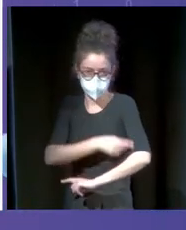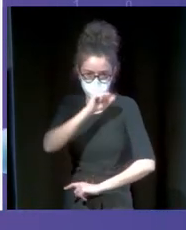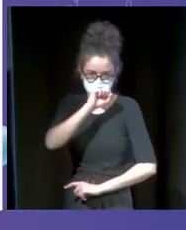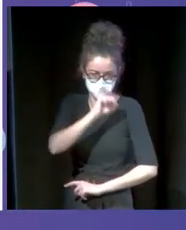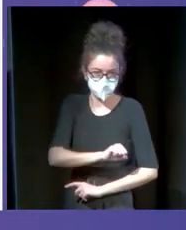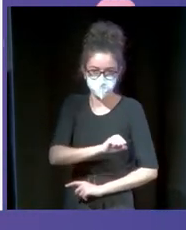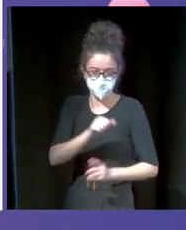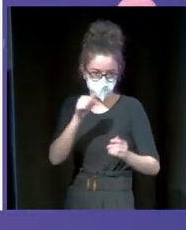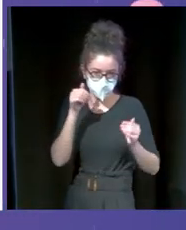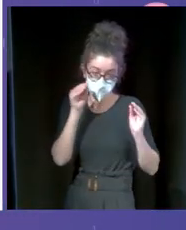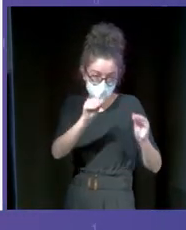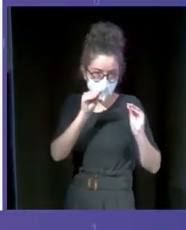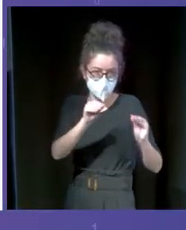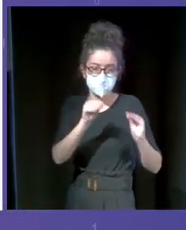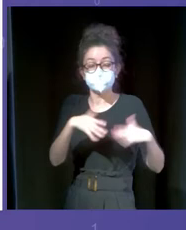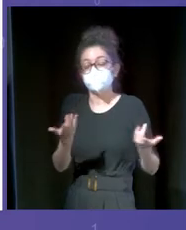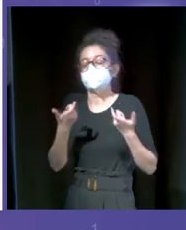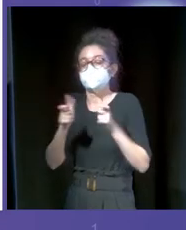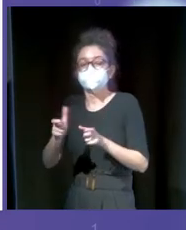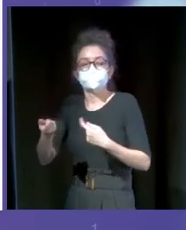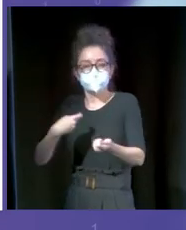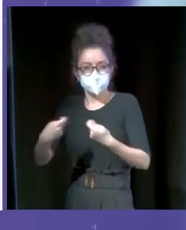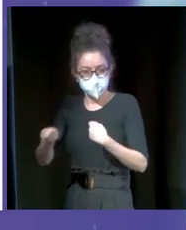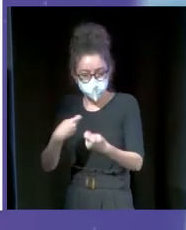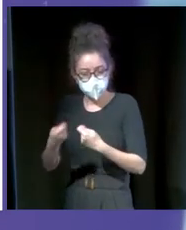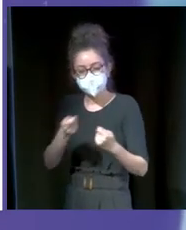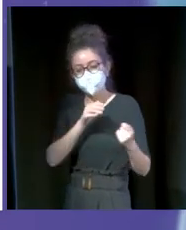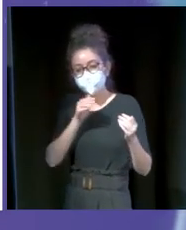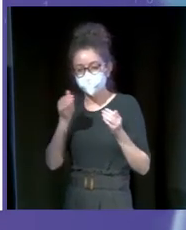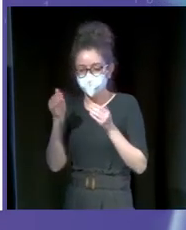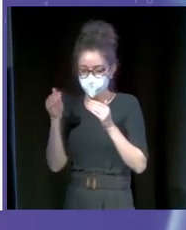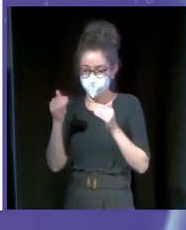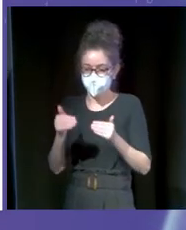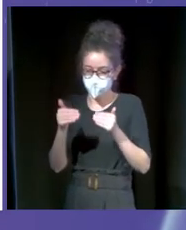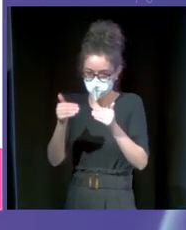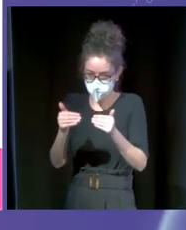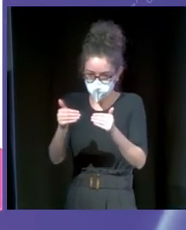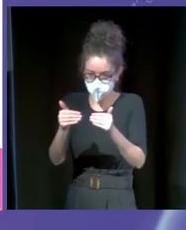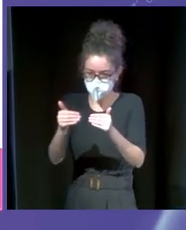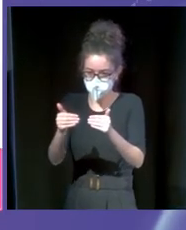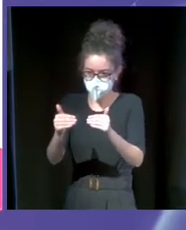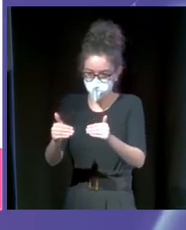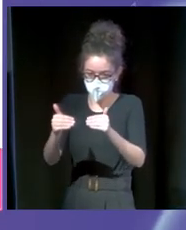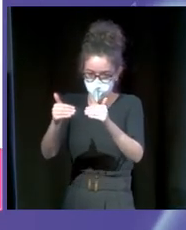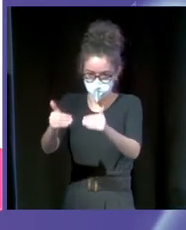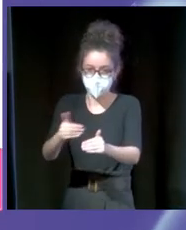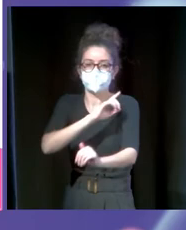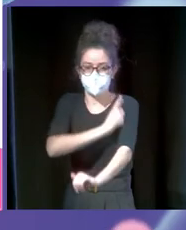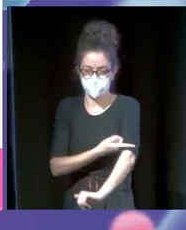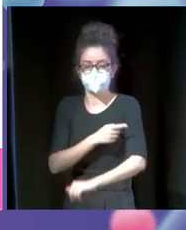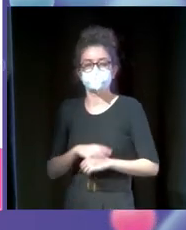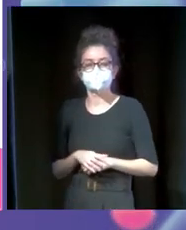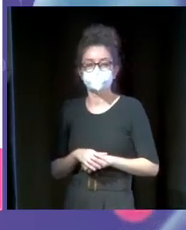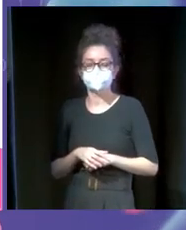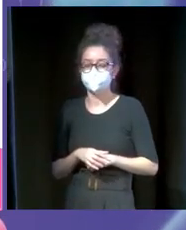lo que nos hace ver es que nuestro departamento comercial se va a tener que orientar más a la búsqueda de eventos deportivos. Y ahora sí,